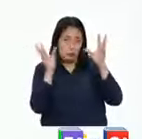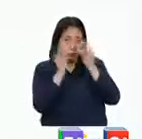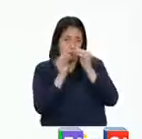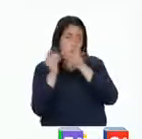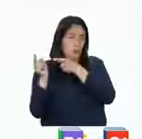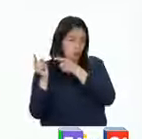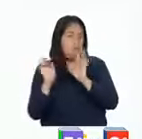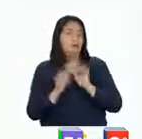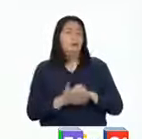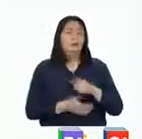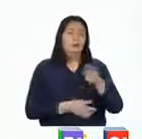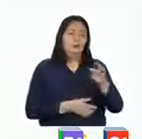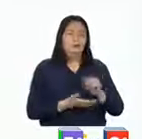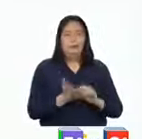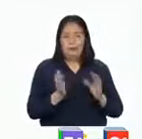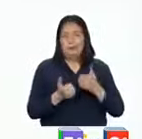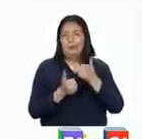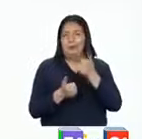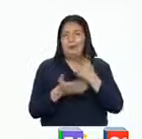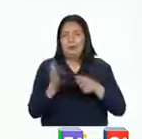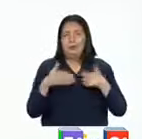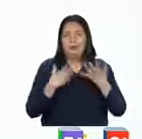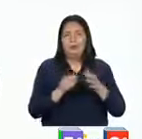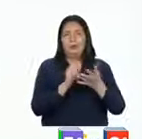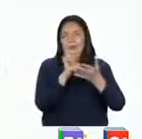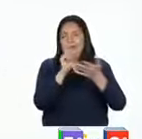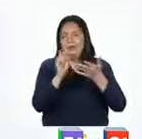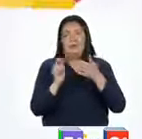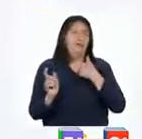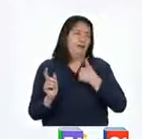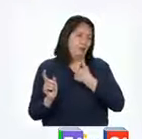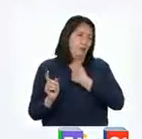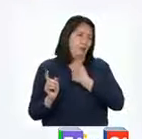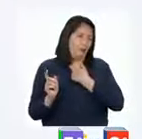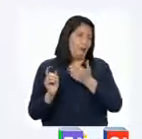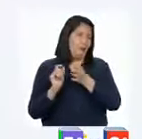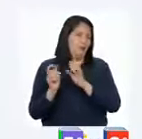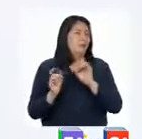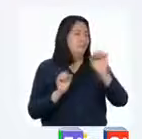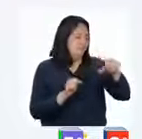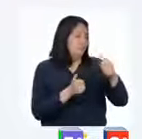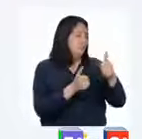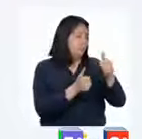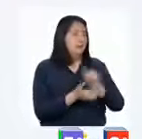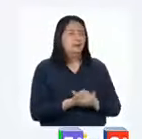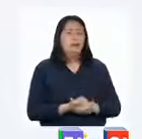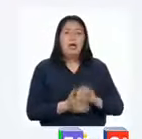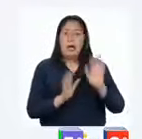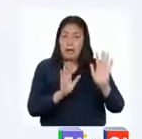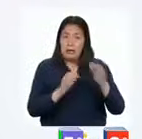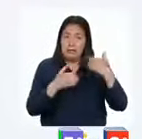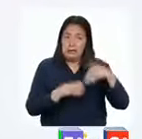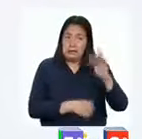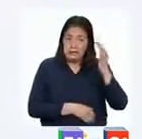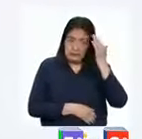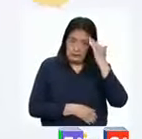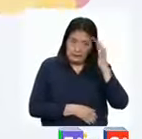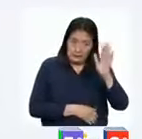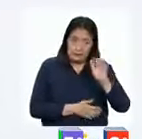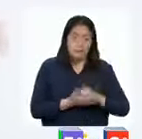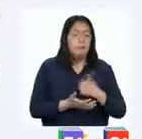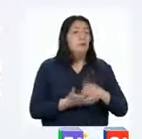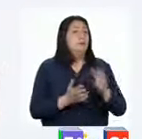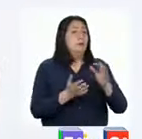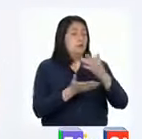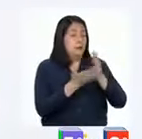nuestro propósito. Lo bueno es que podemos escribirlas con nuestras propias palabras. Bien dicho, Patti. Ahora que ya tenemos parte de